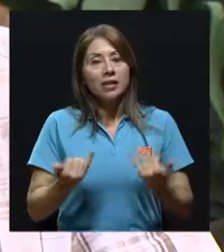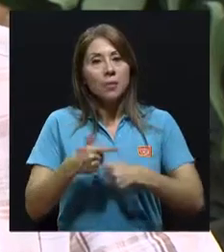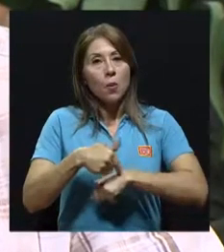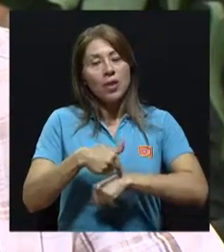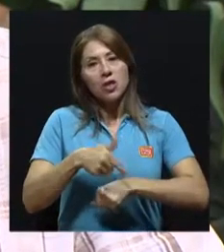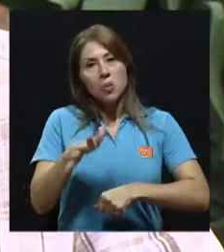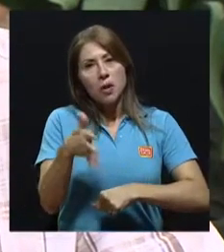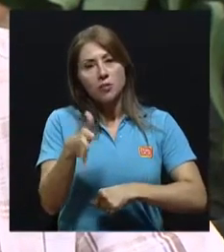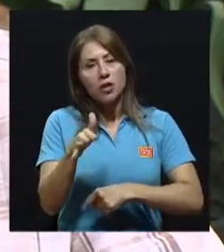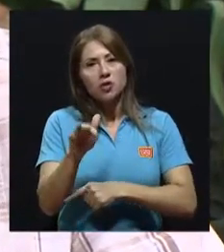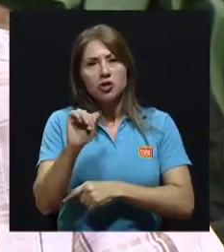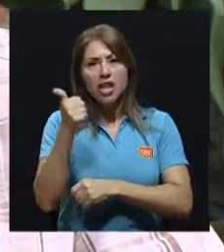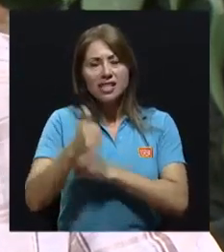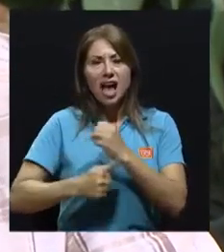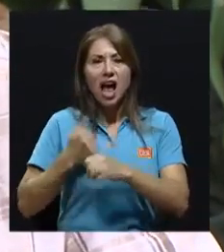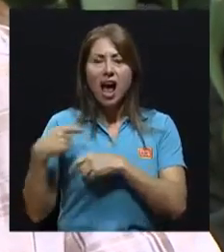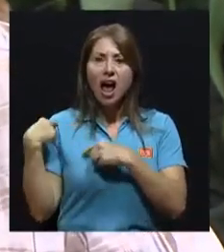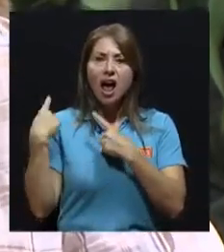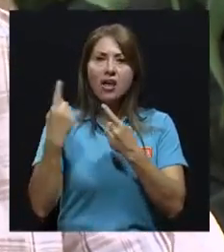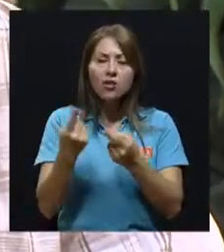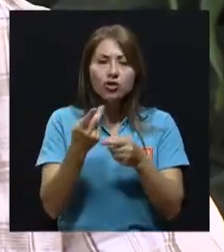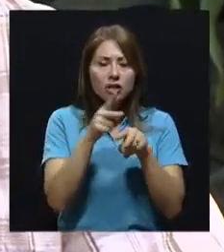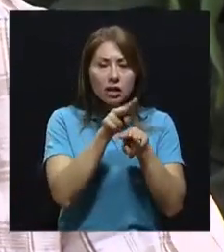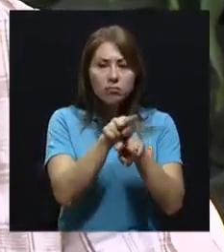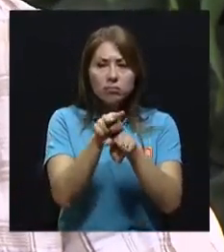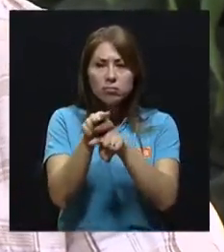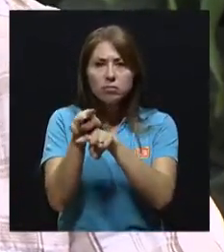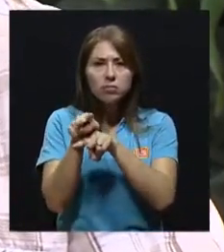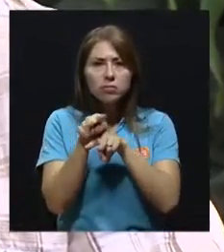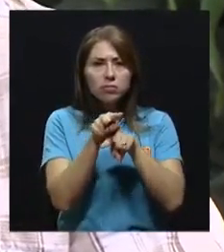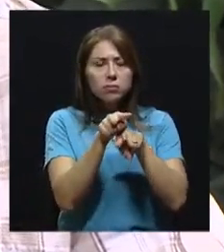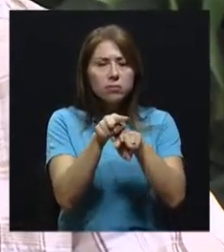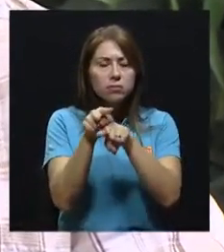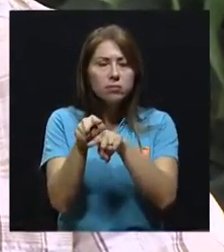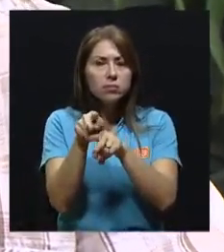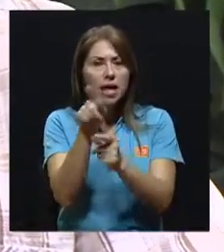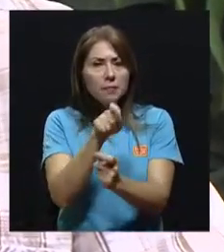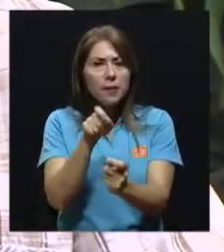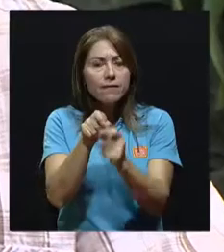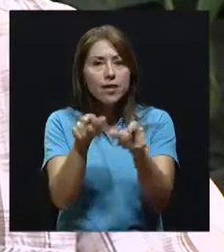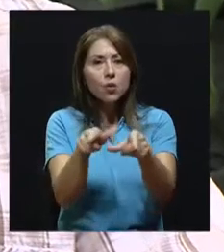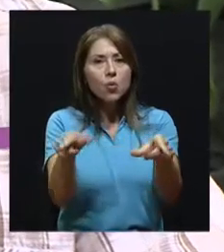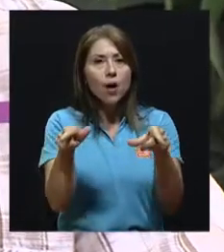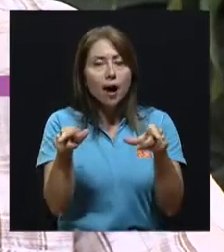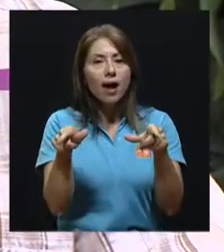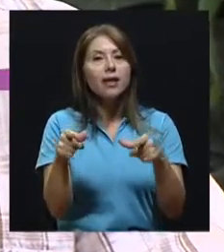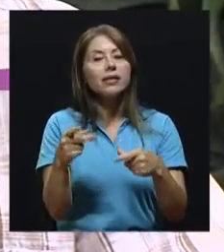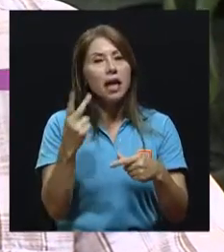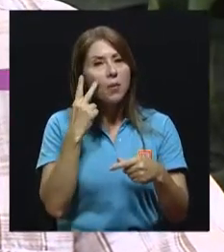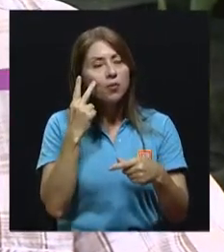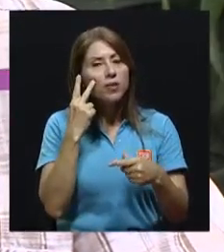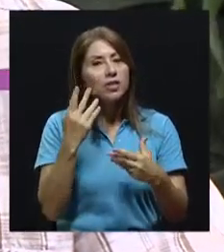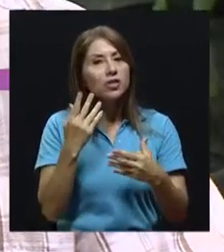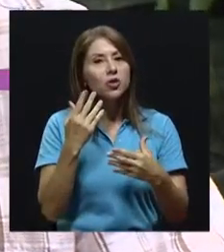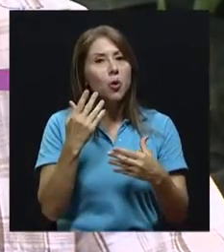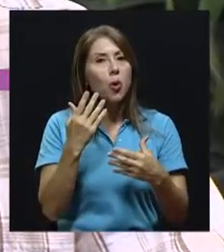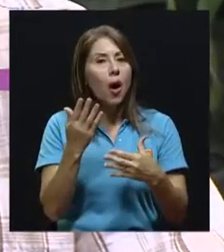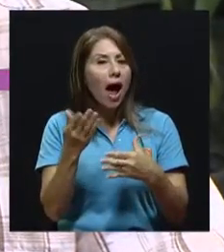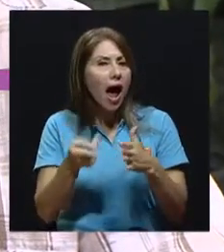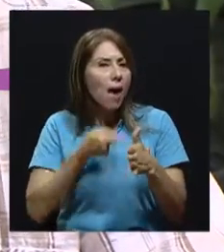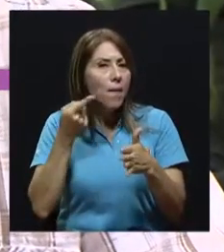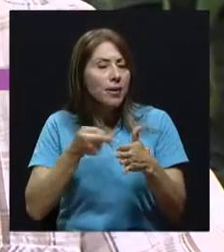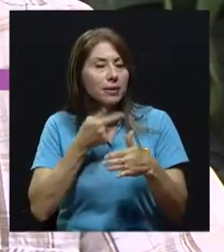momento, más o menos unos 10 años de estar monitoreando algunos sitios, y lo que hemos ido viendo es una evolución, en algunos casos